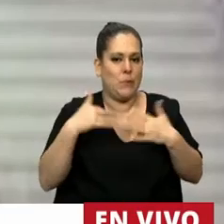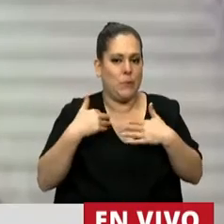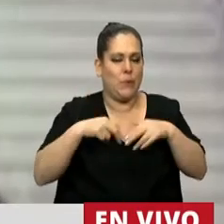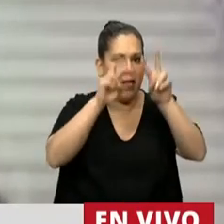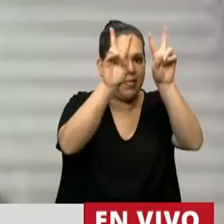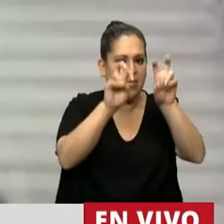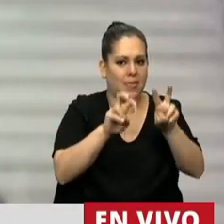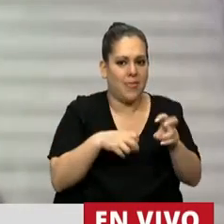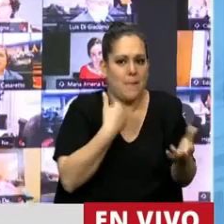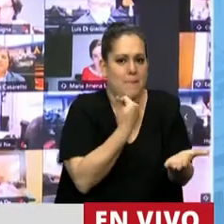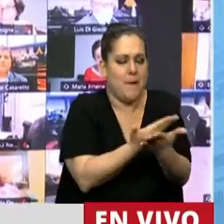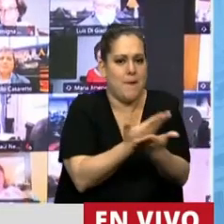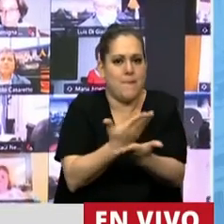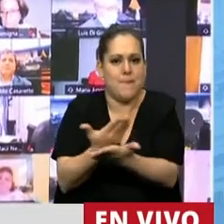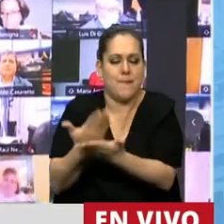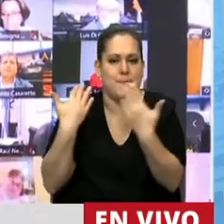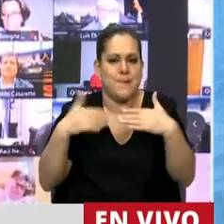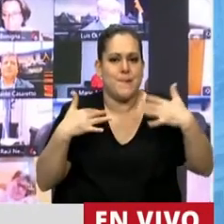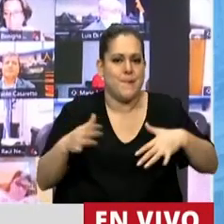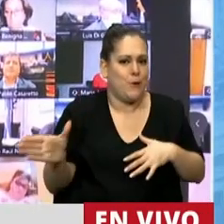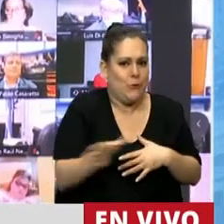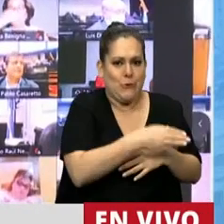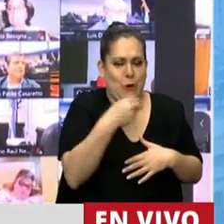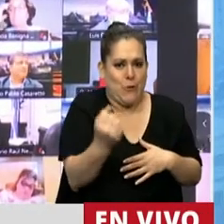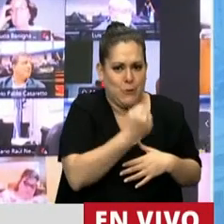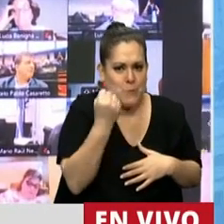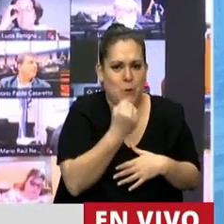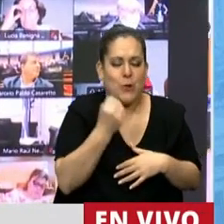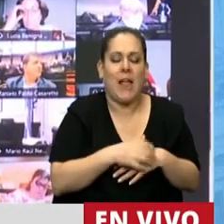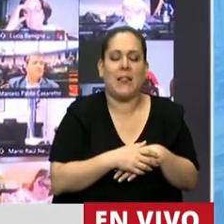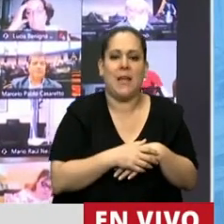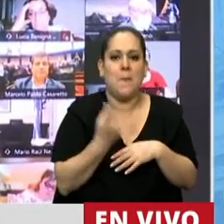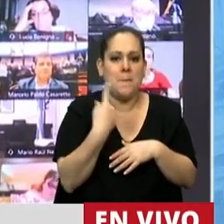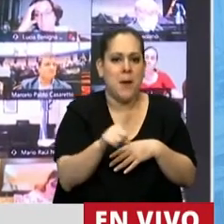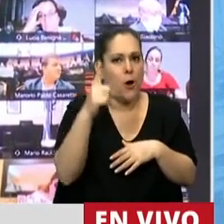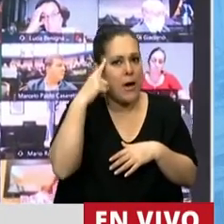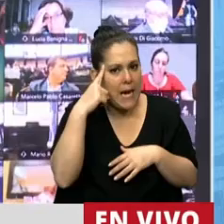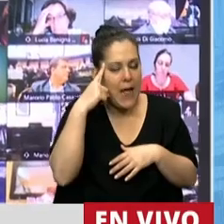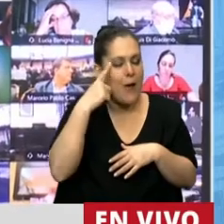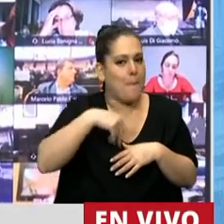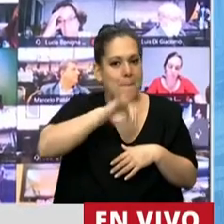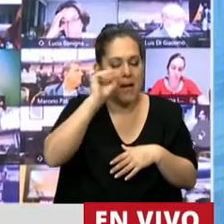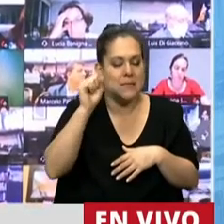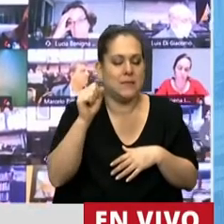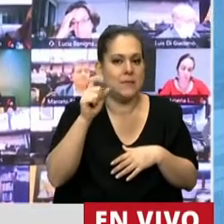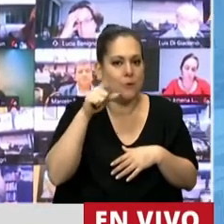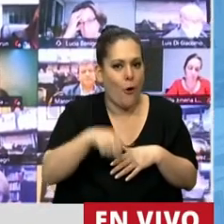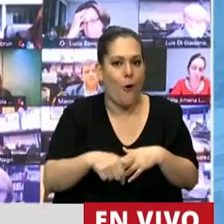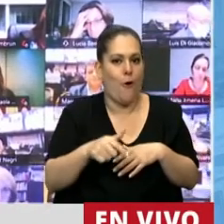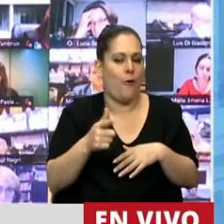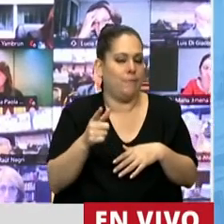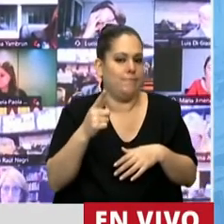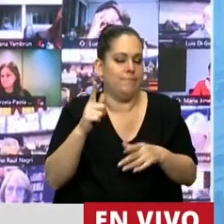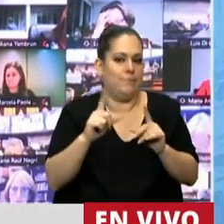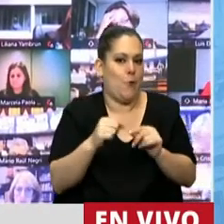diversidad de temas, todos ellos sumamente importantes, pero creo que uno de los grandes protagonistas del día de